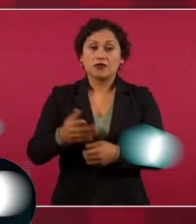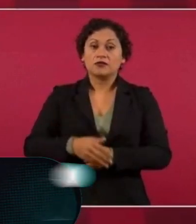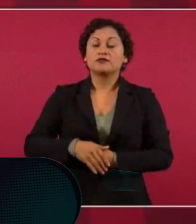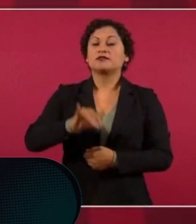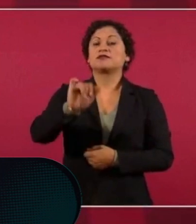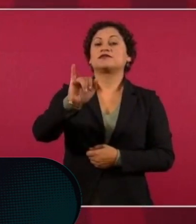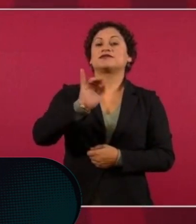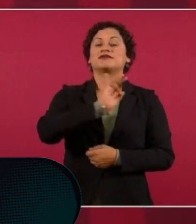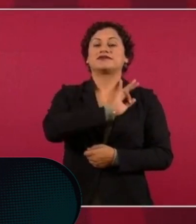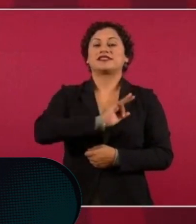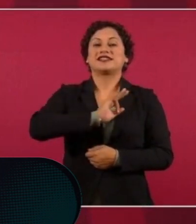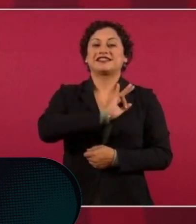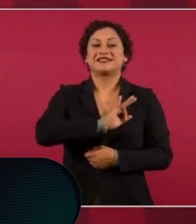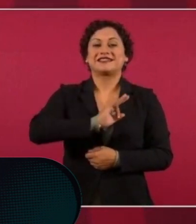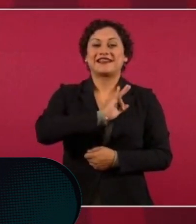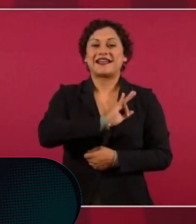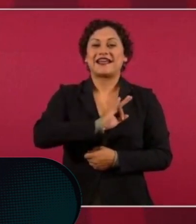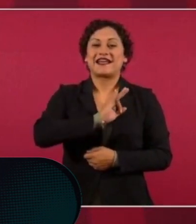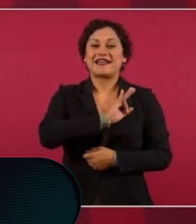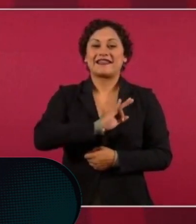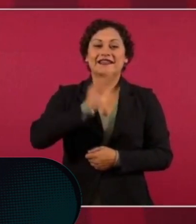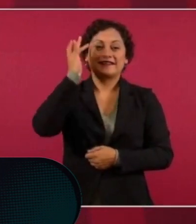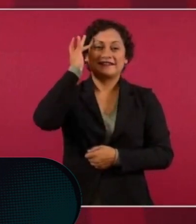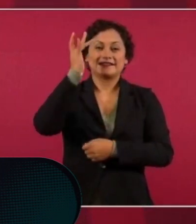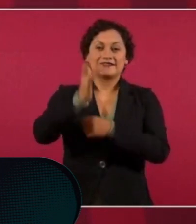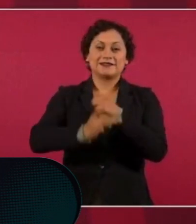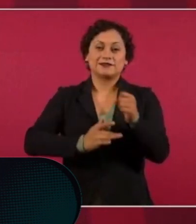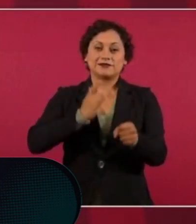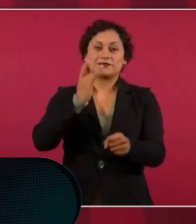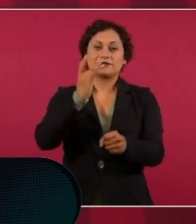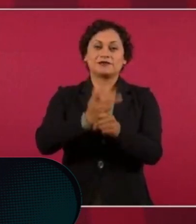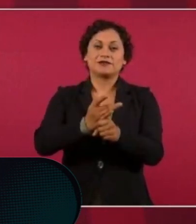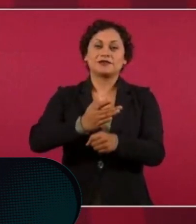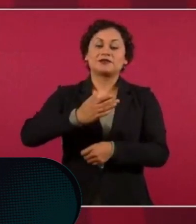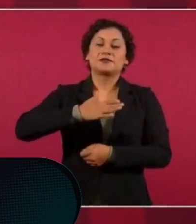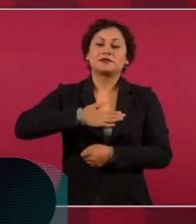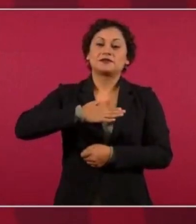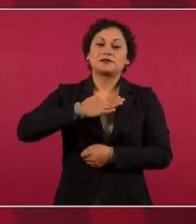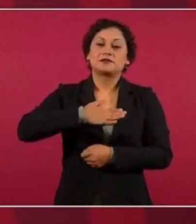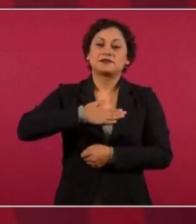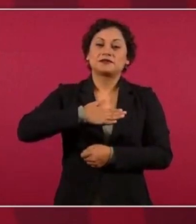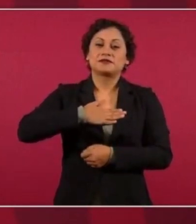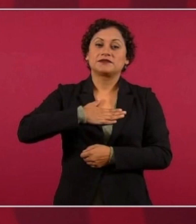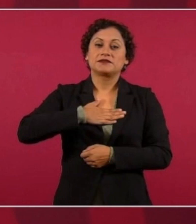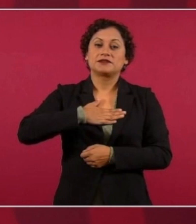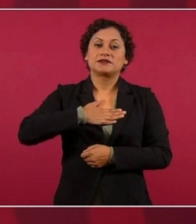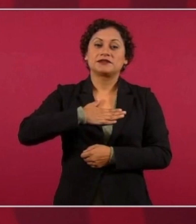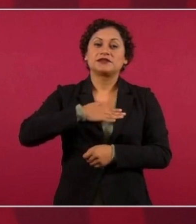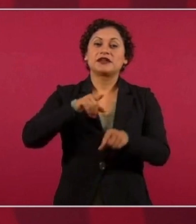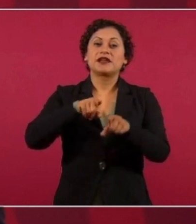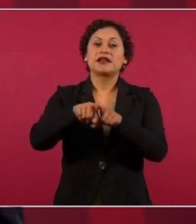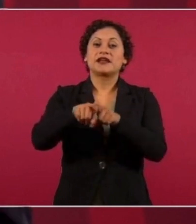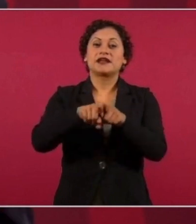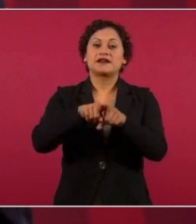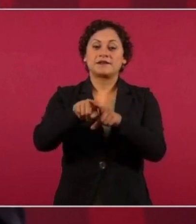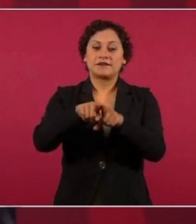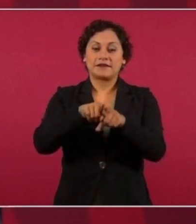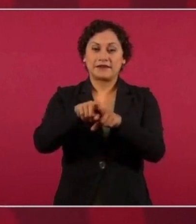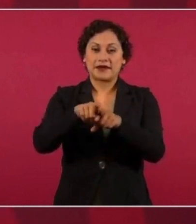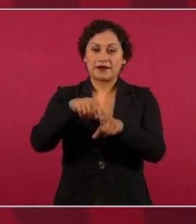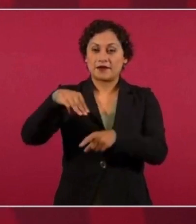porque cumpleaños mi hermano Marcelo Ebrard,